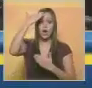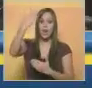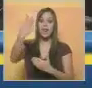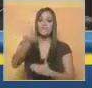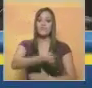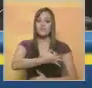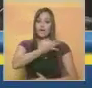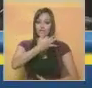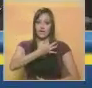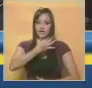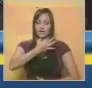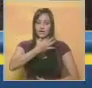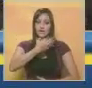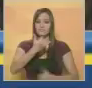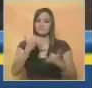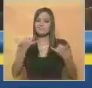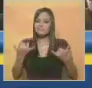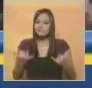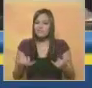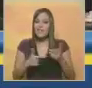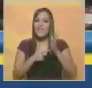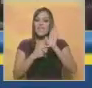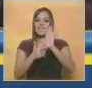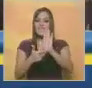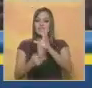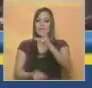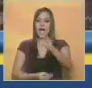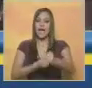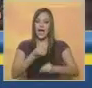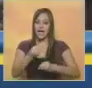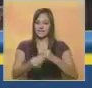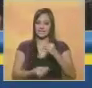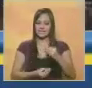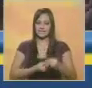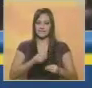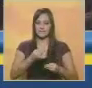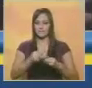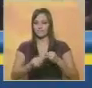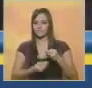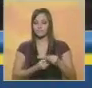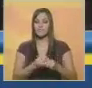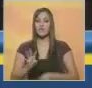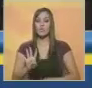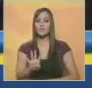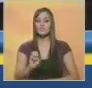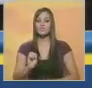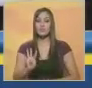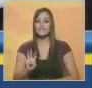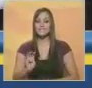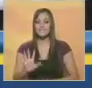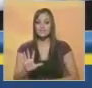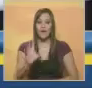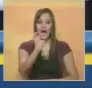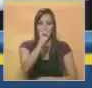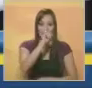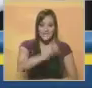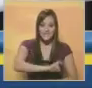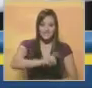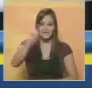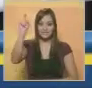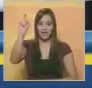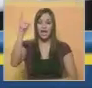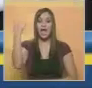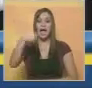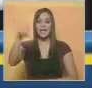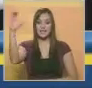buenas tardes. Se trata de un evento que se realiza en el marco del 445 aniversario de la Fundación de la Ciudad